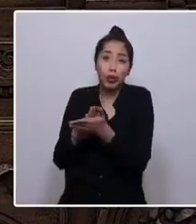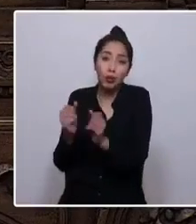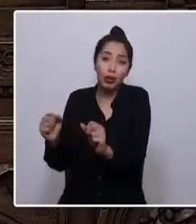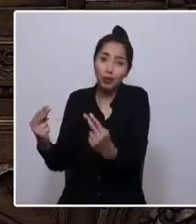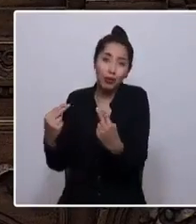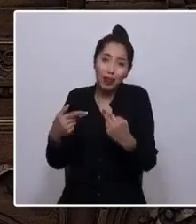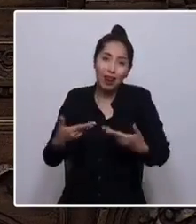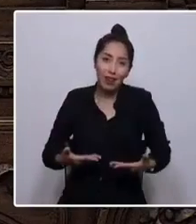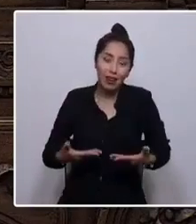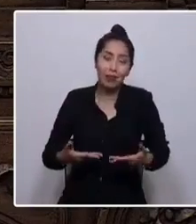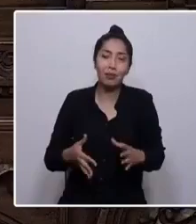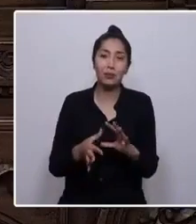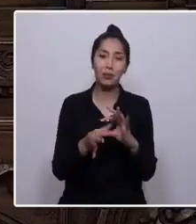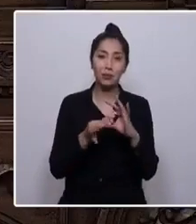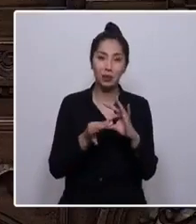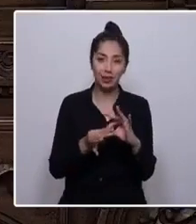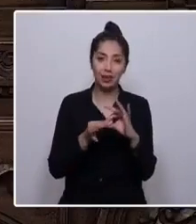gracias.